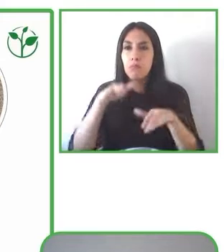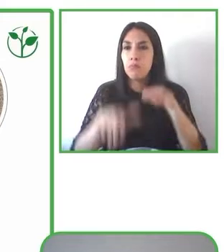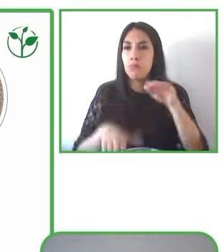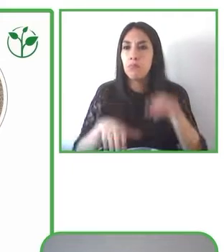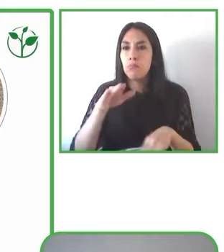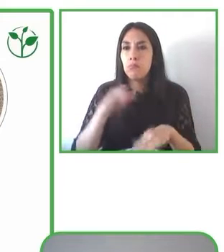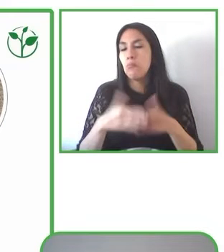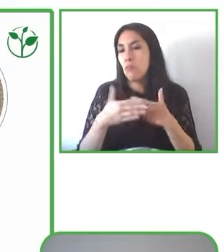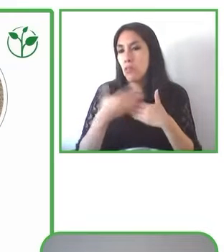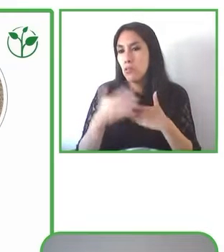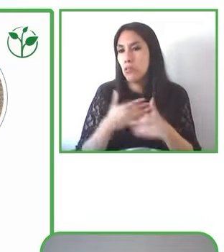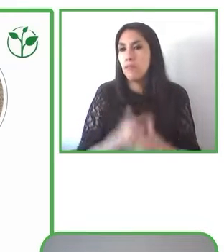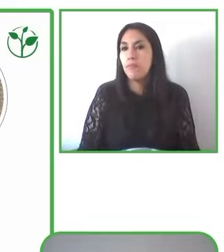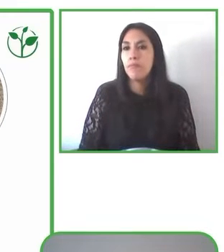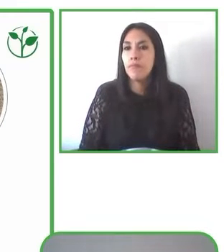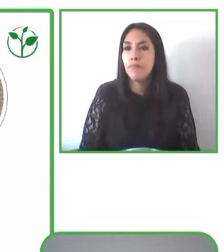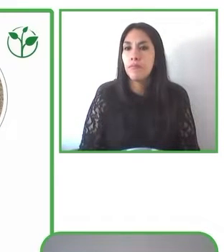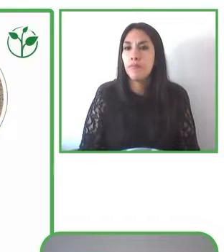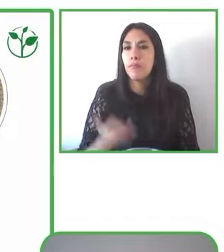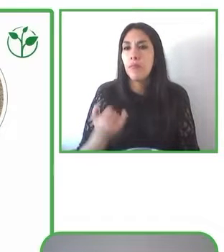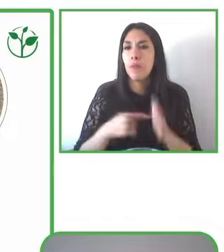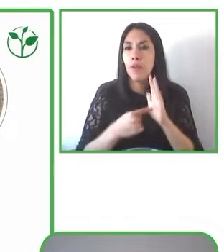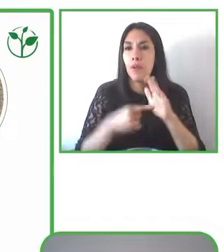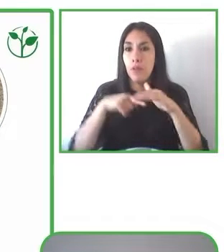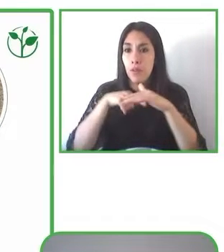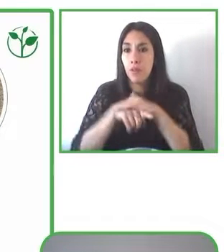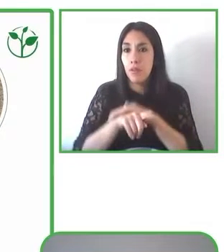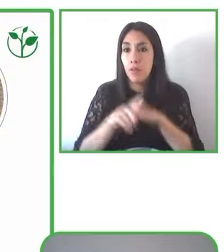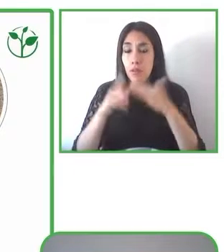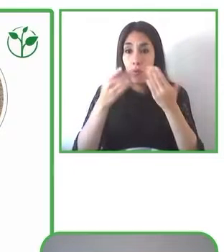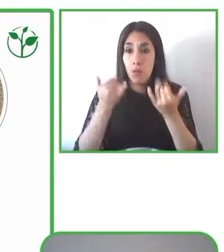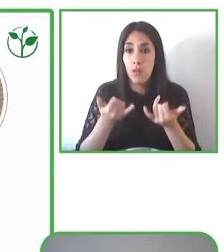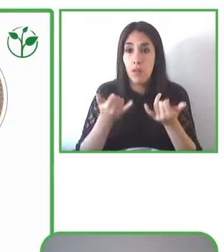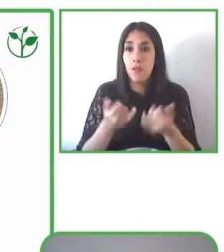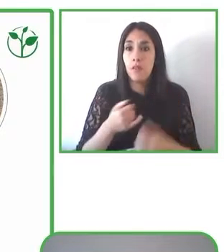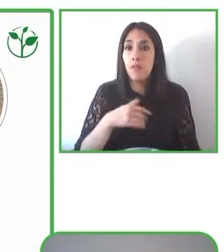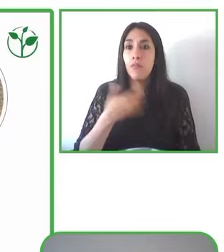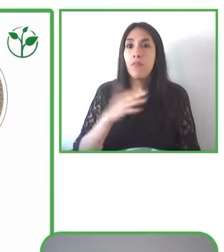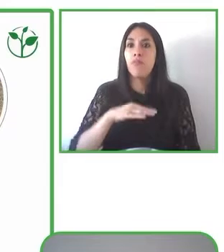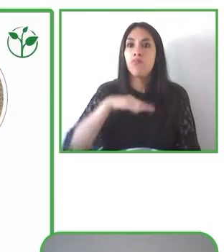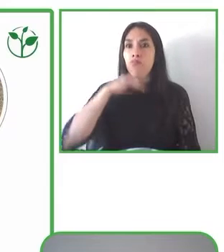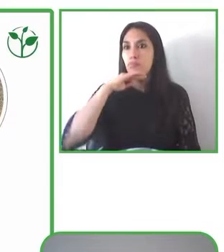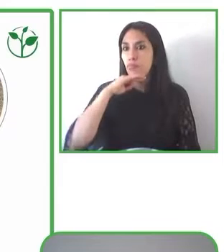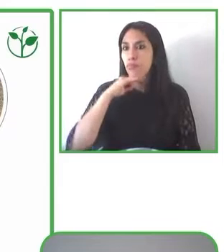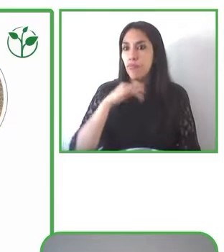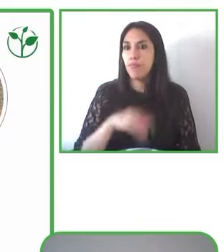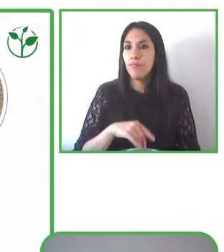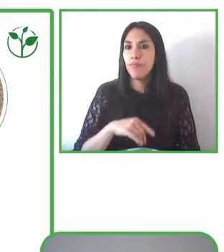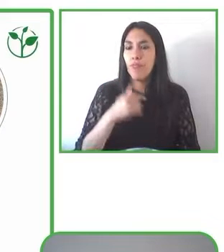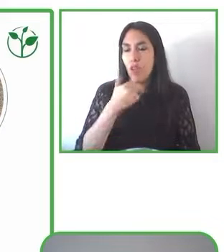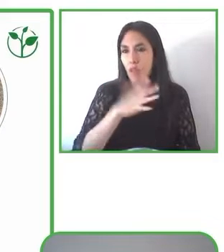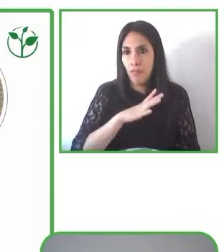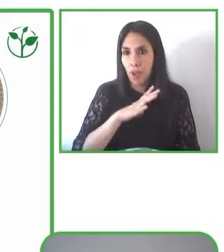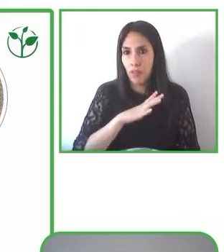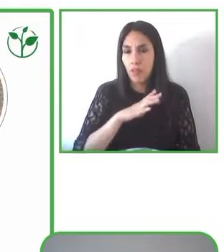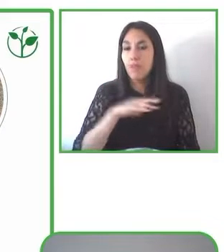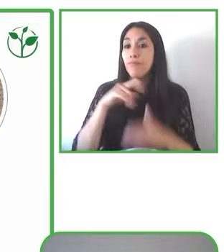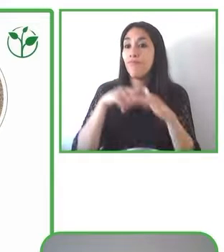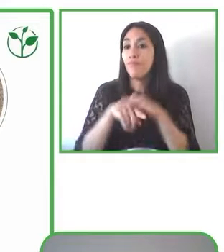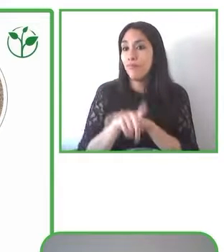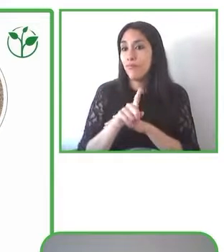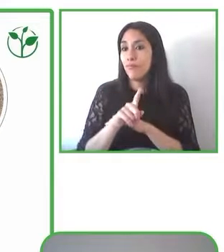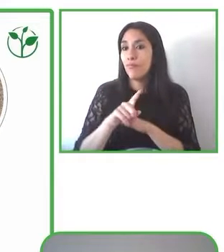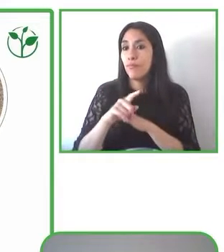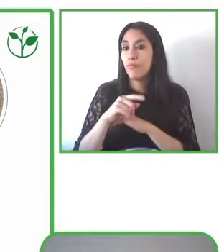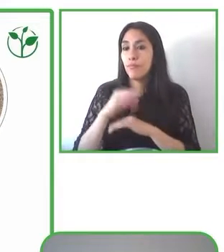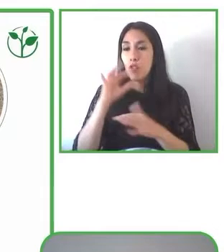física no es suficiente, la accesibilidad cognitiva tiene que reaccionar y eliminar esa barrera que aunque no pueda, porque